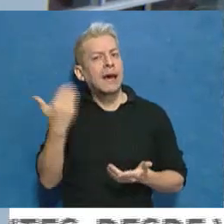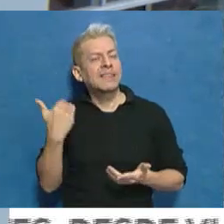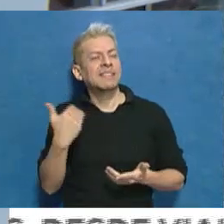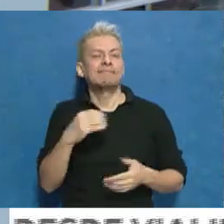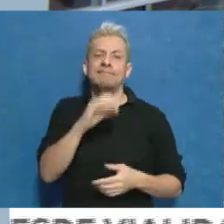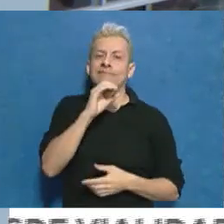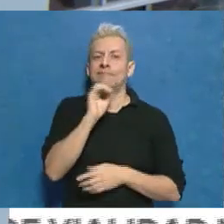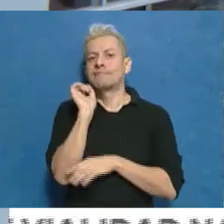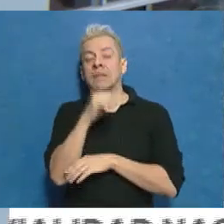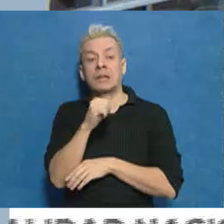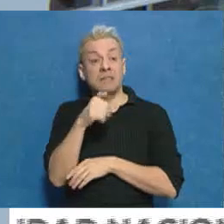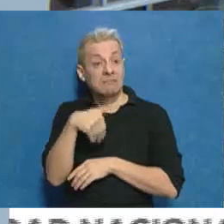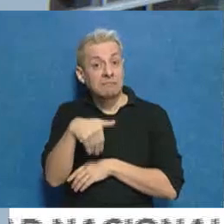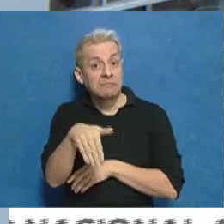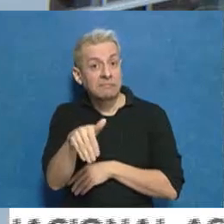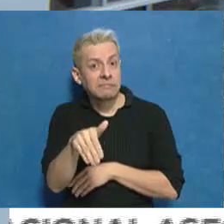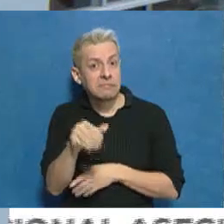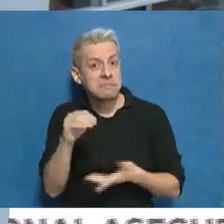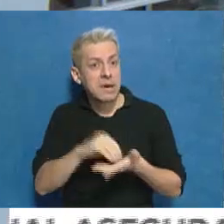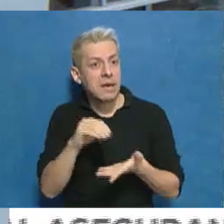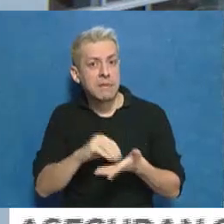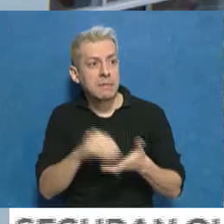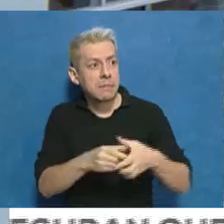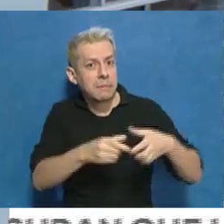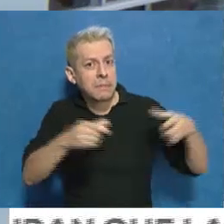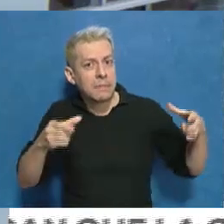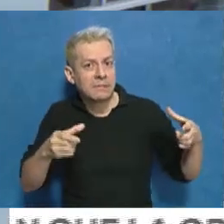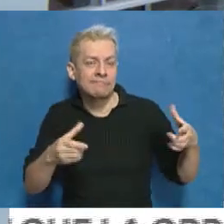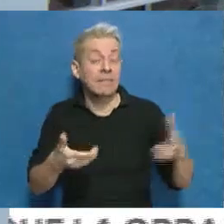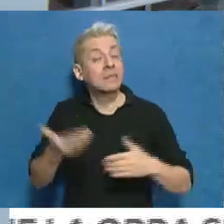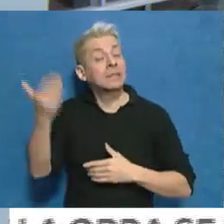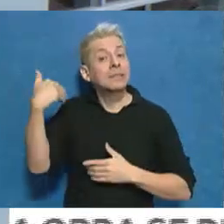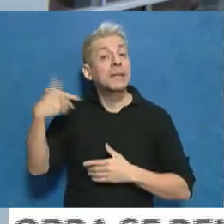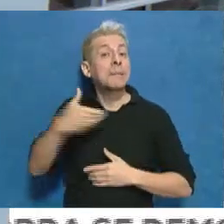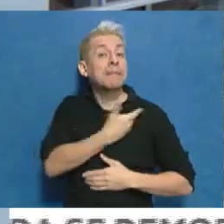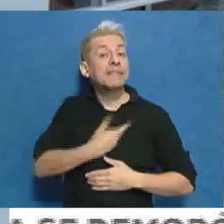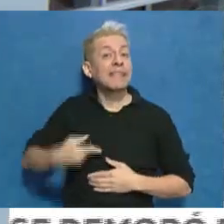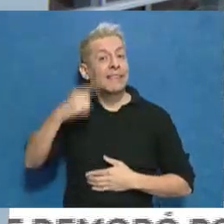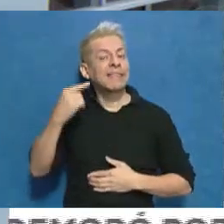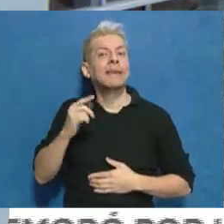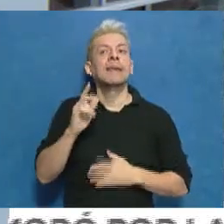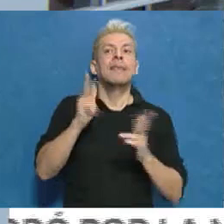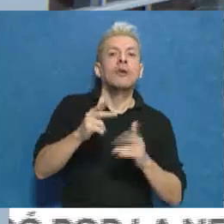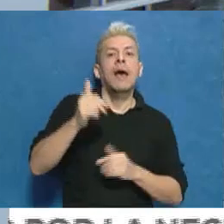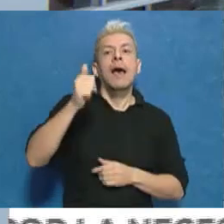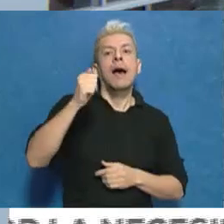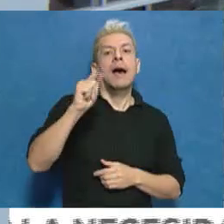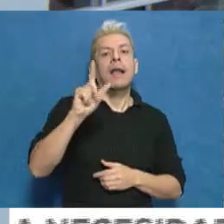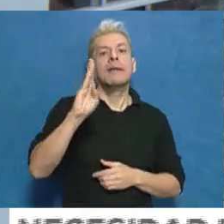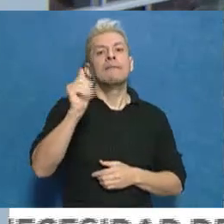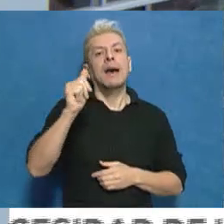graciosas, pero cada vez se están incrementando más. El otro día el presidente dijo a Albañilas,